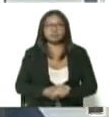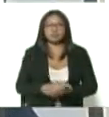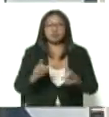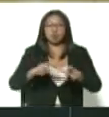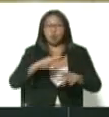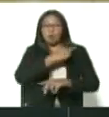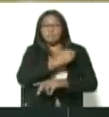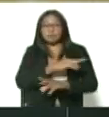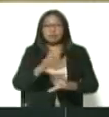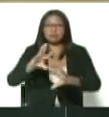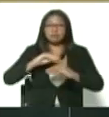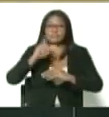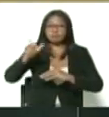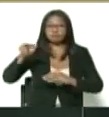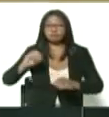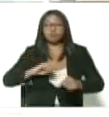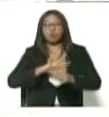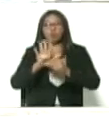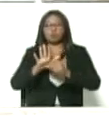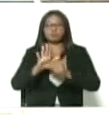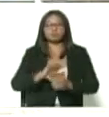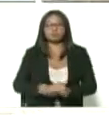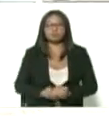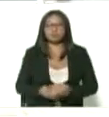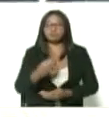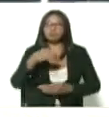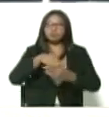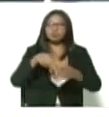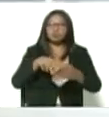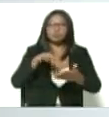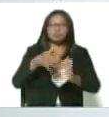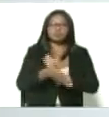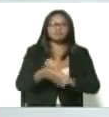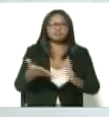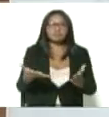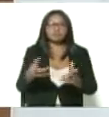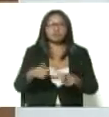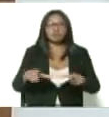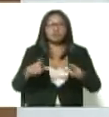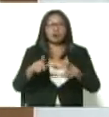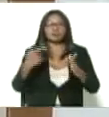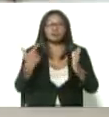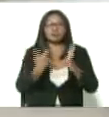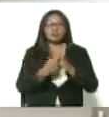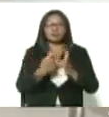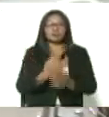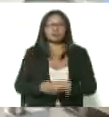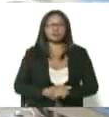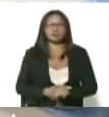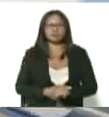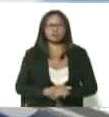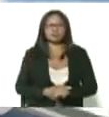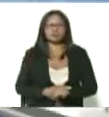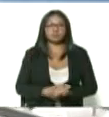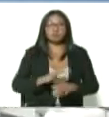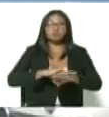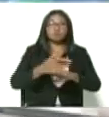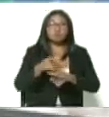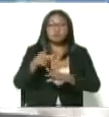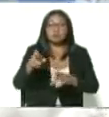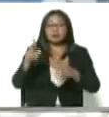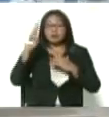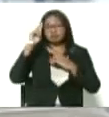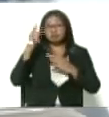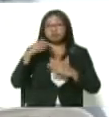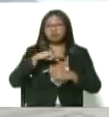y ha sido dispuesto para colocar un puesto de vacunación por esa razón estamos